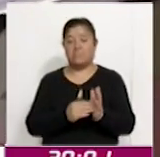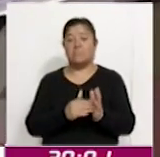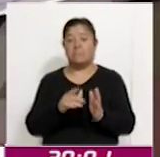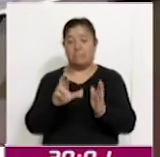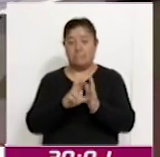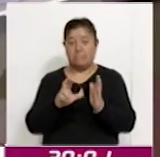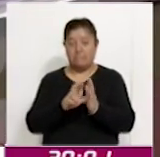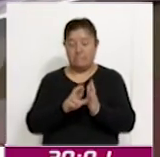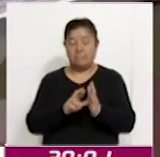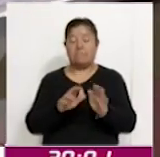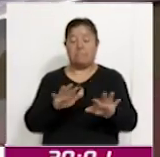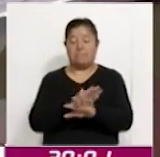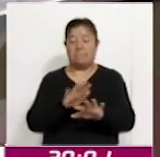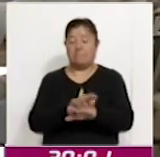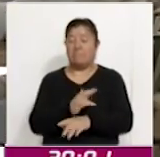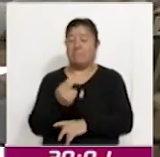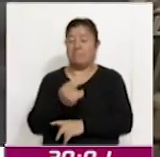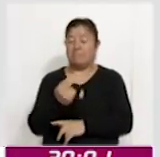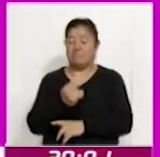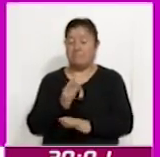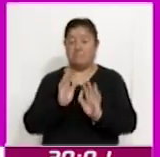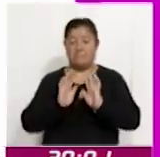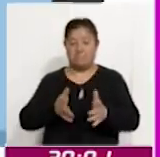renovación antes de finalizar el 2024.